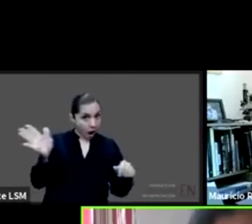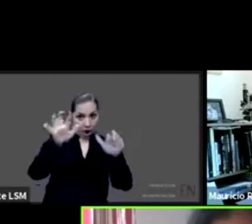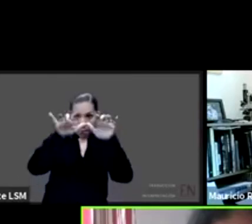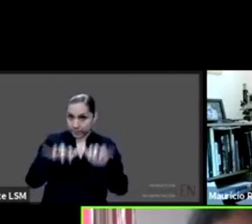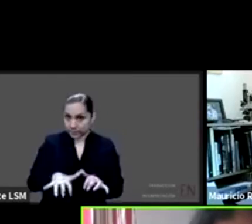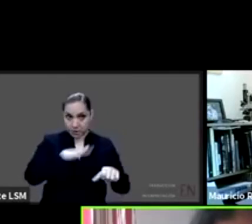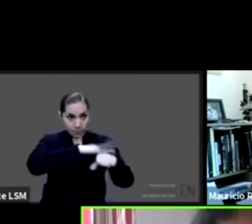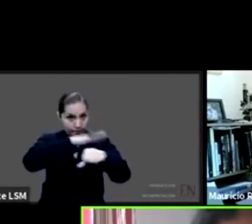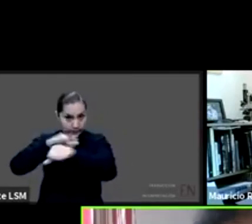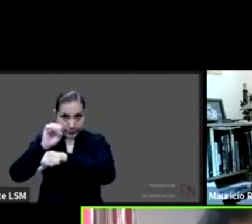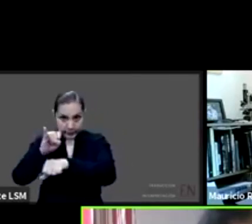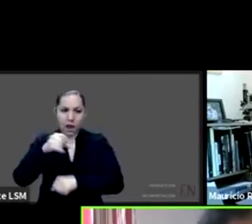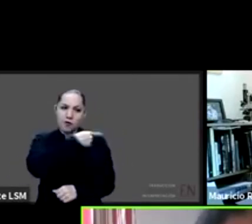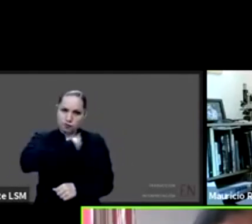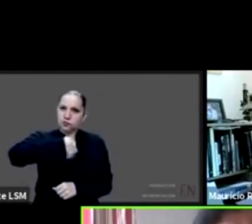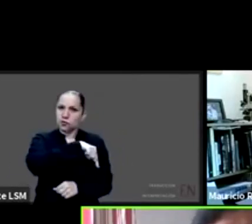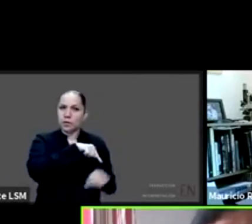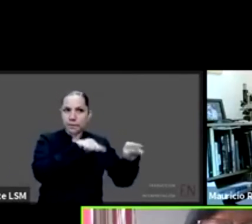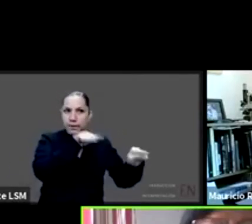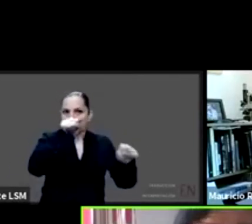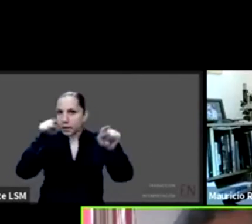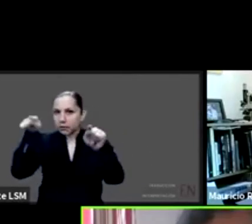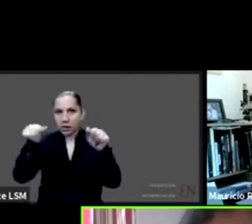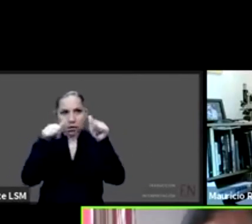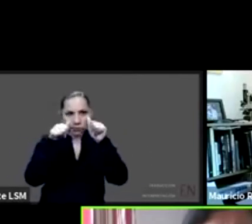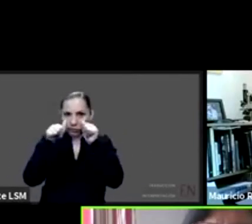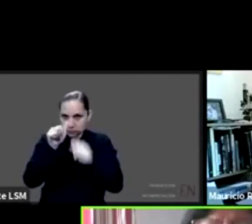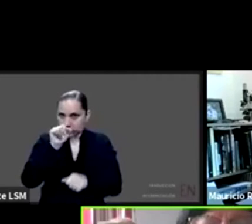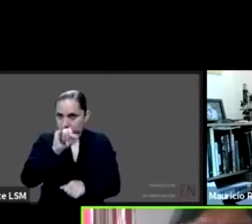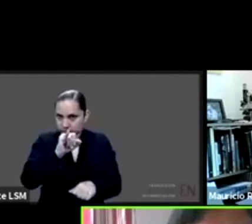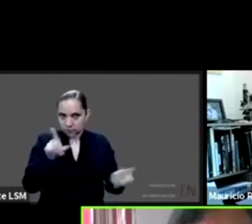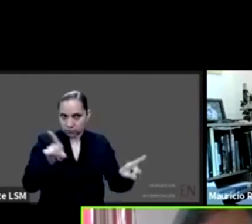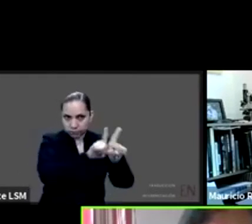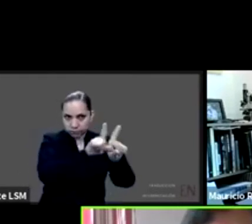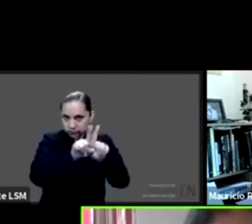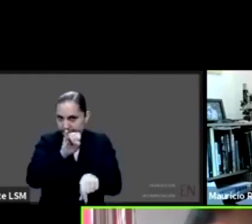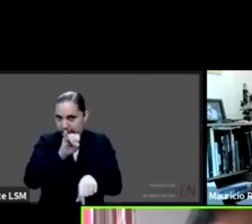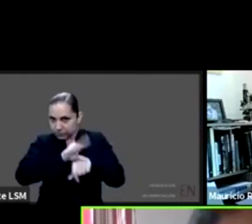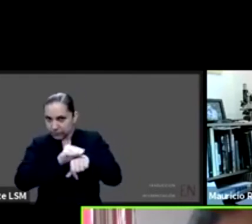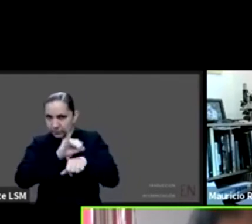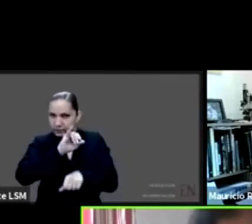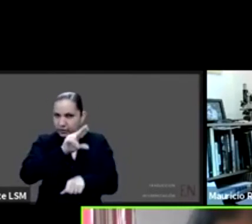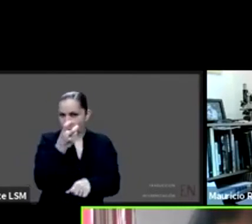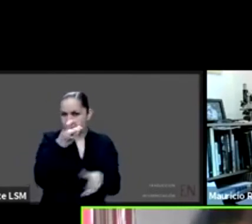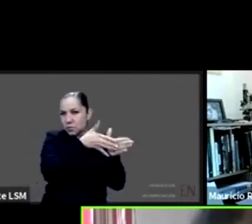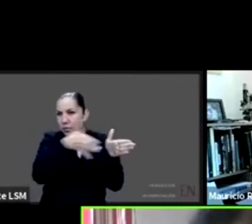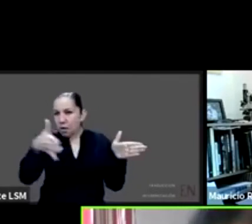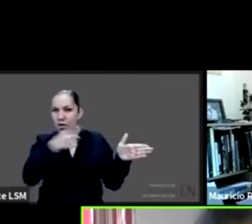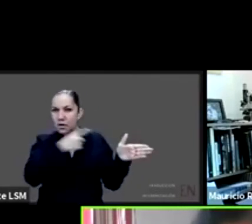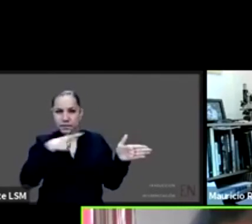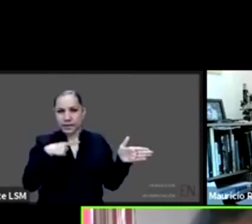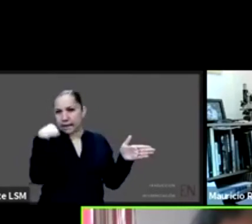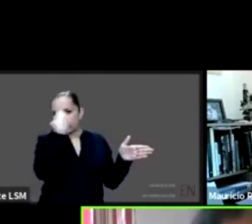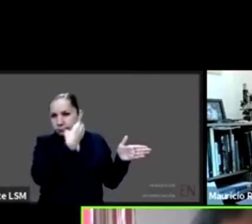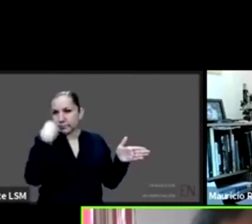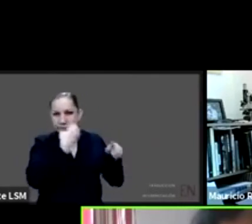en esos términos a qué le tenemos que dar seguimiento y qué implican estas recomendaciones desde el marco, digamos,